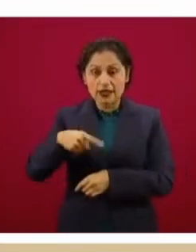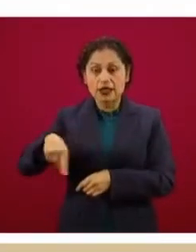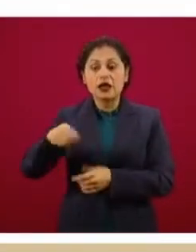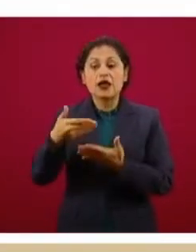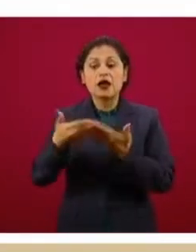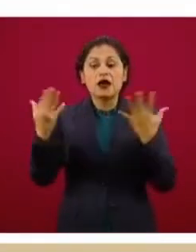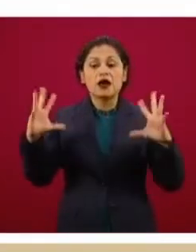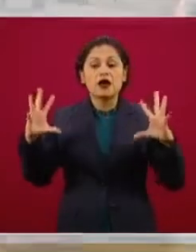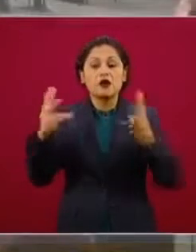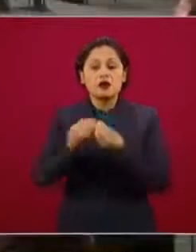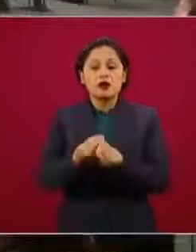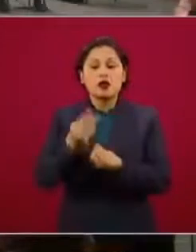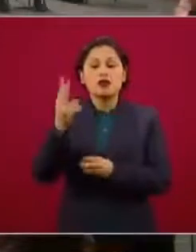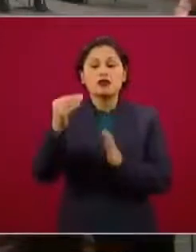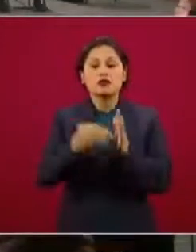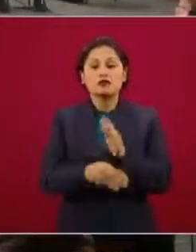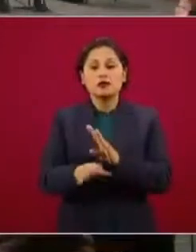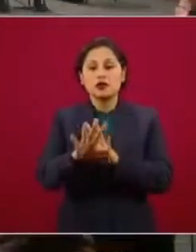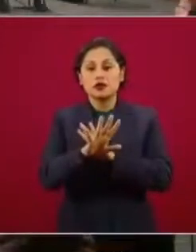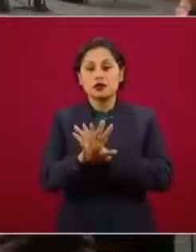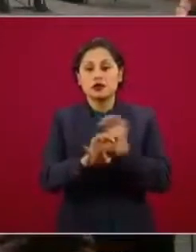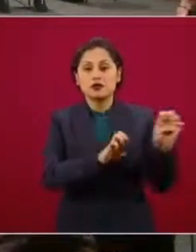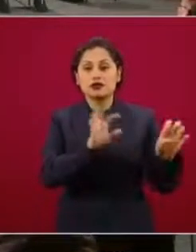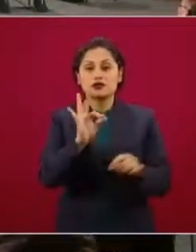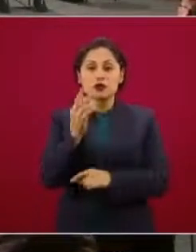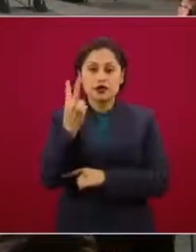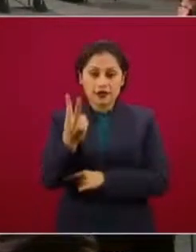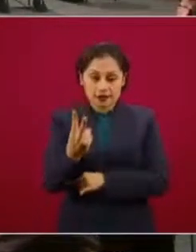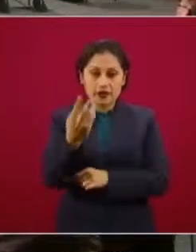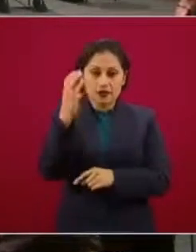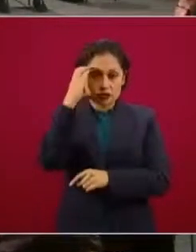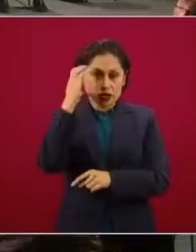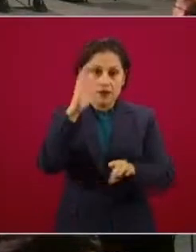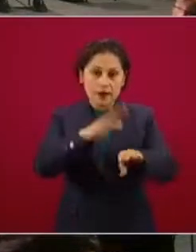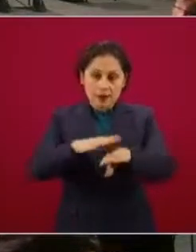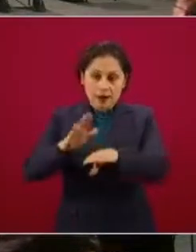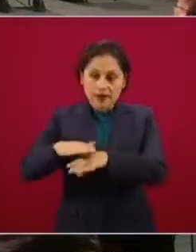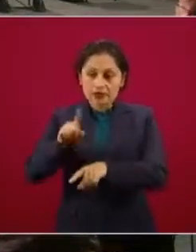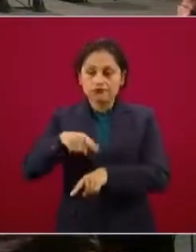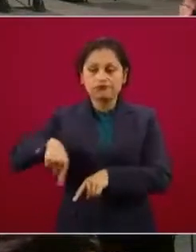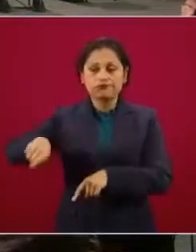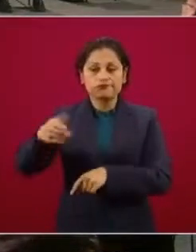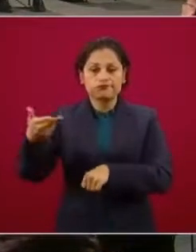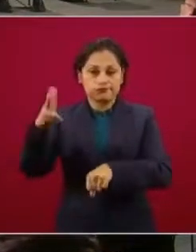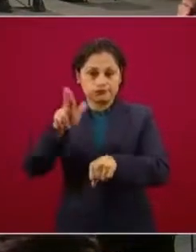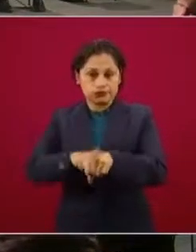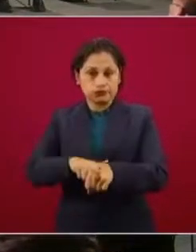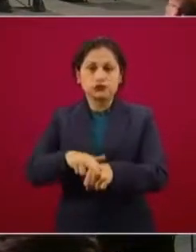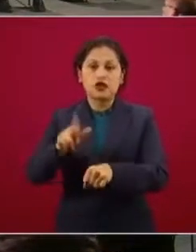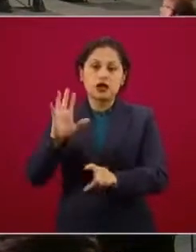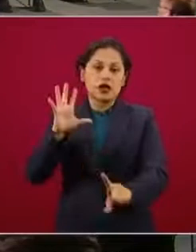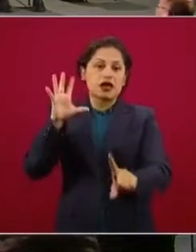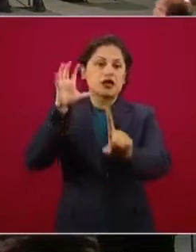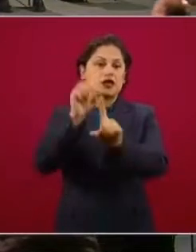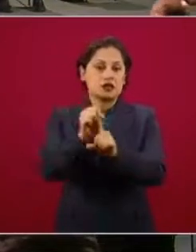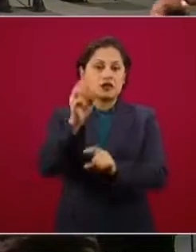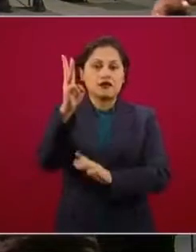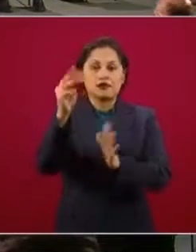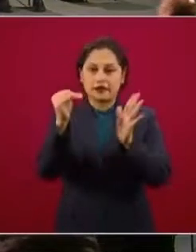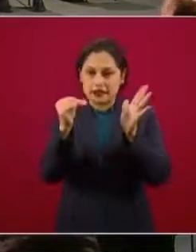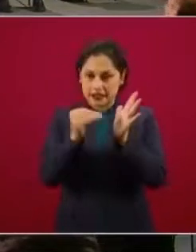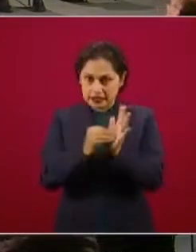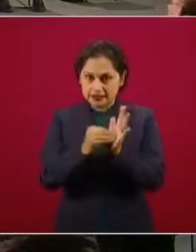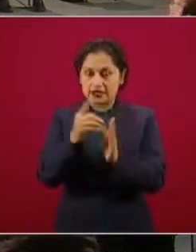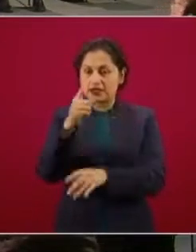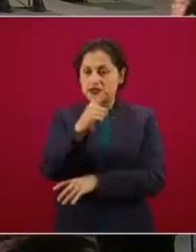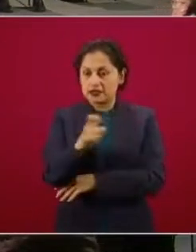942 camas totales de estos hospitales adheridos. Vamos a llegar a más de tres mil, que son las potenciales, a tres